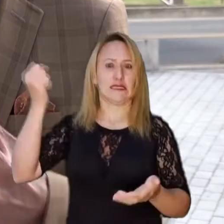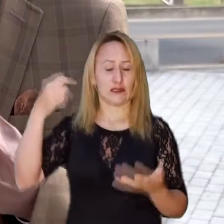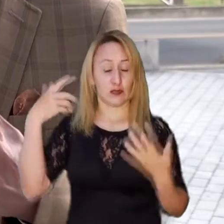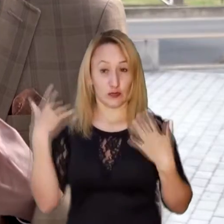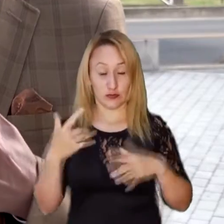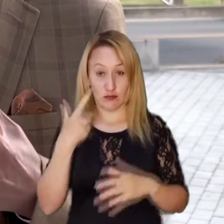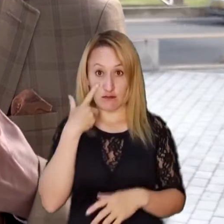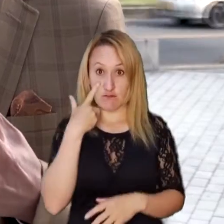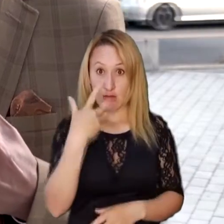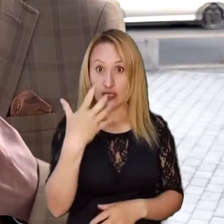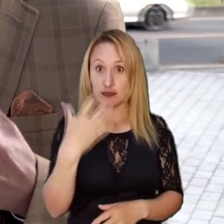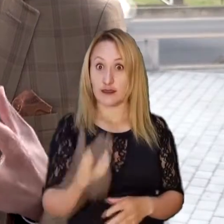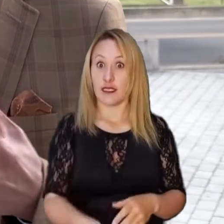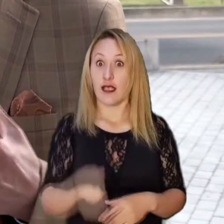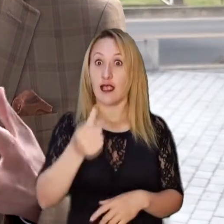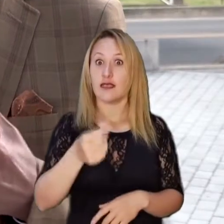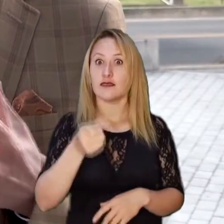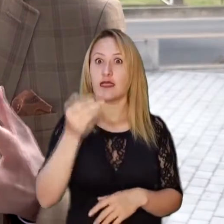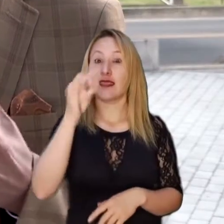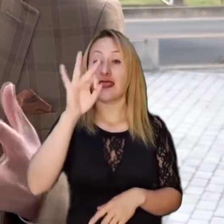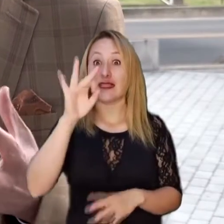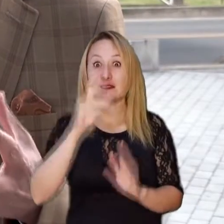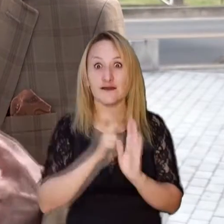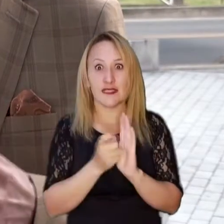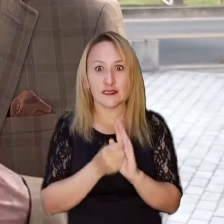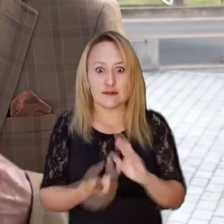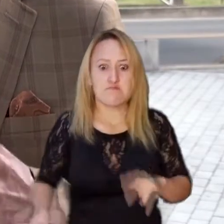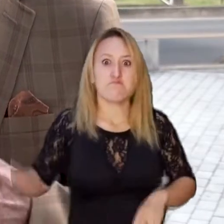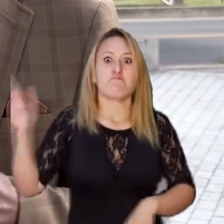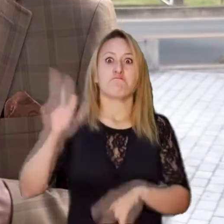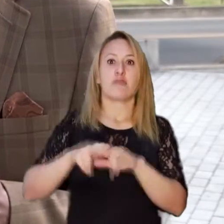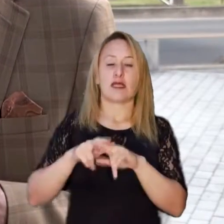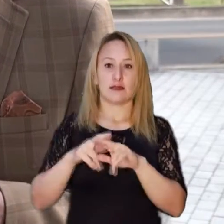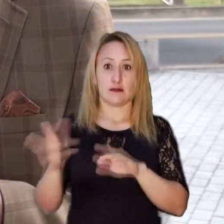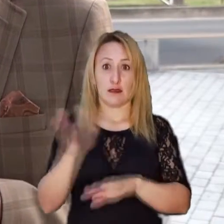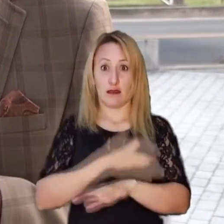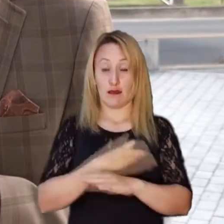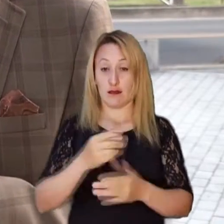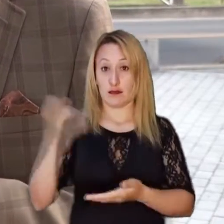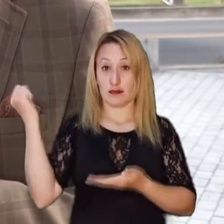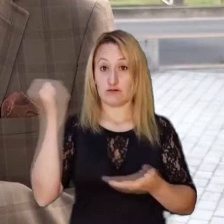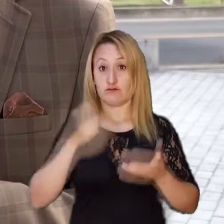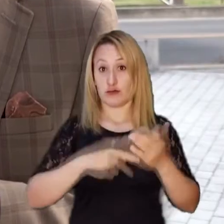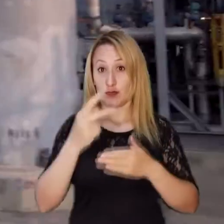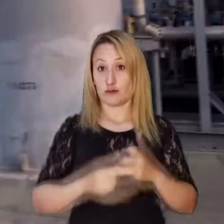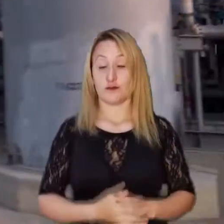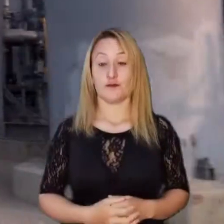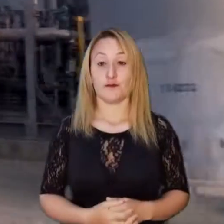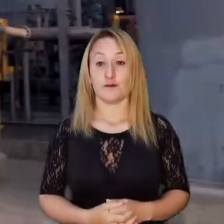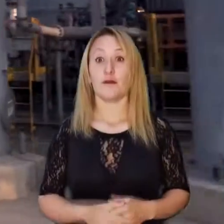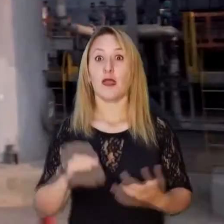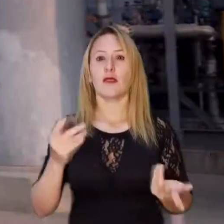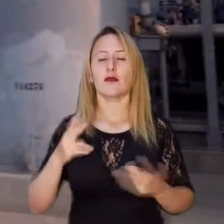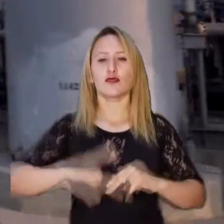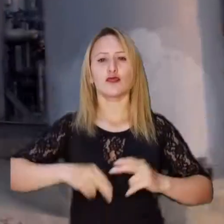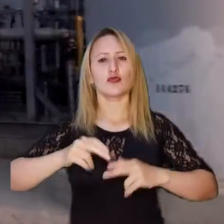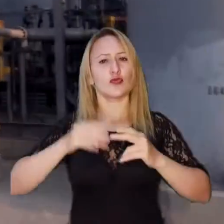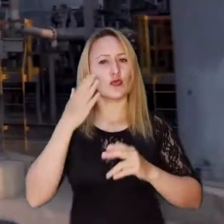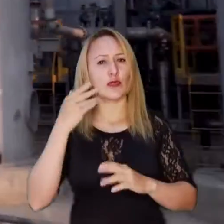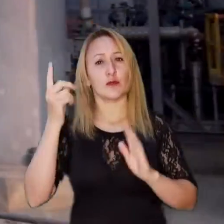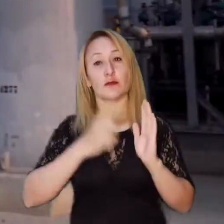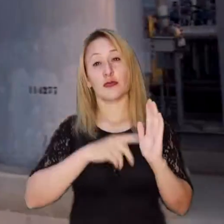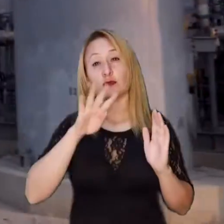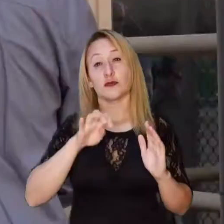se llegó a esta cifra tan escandalosa de casi tres veces más lo que se tenía inicialmente estimado. Aunque la construcción de